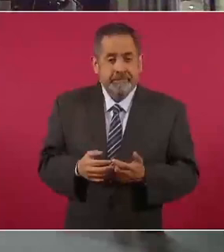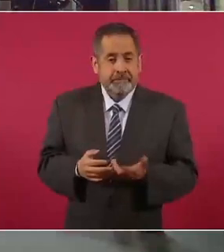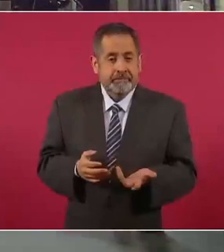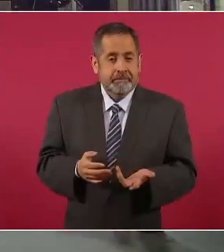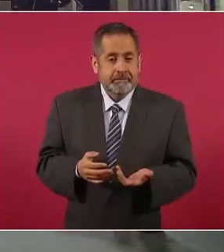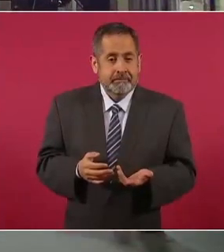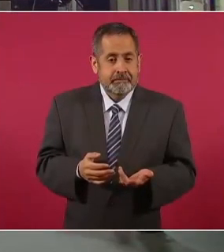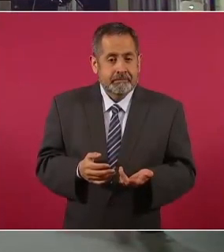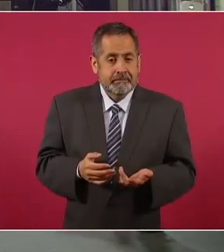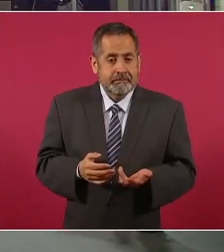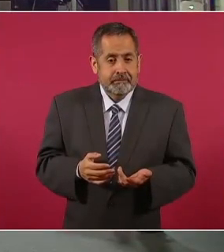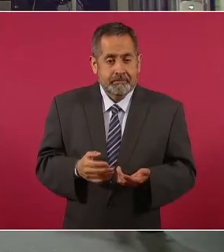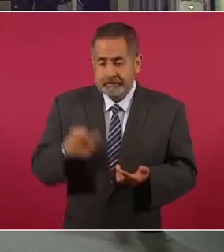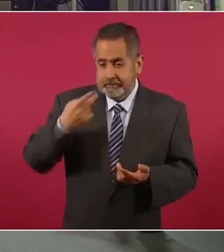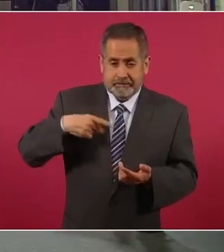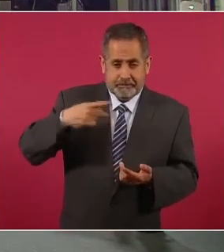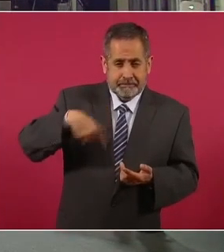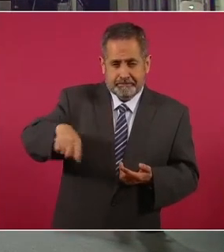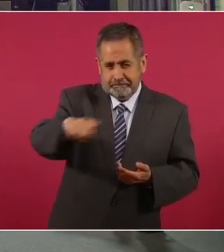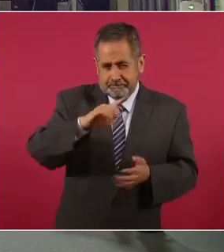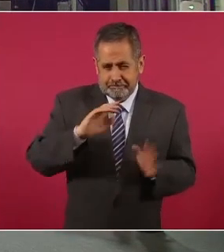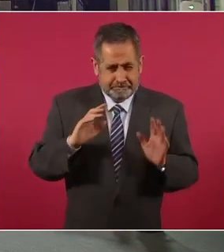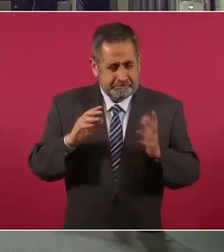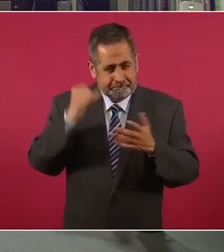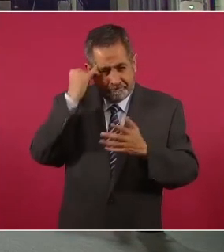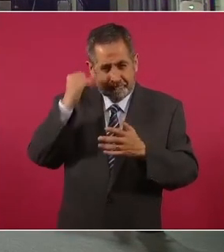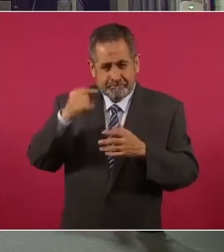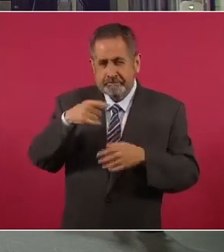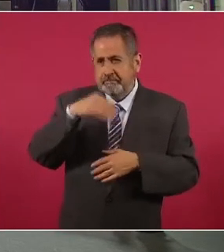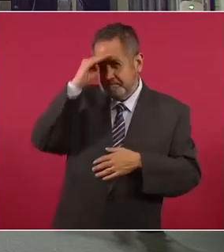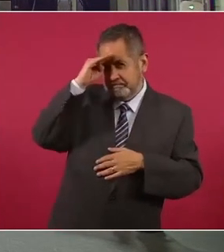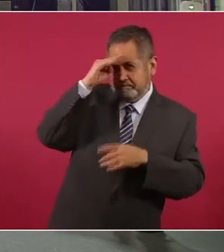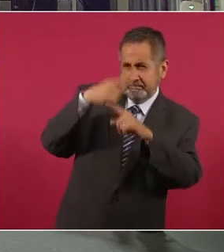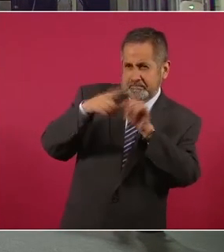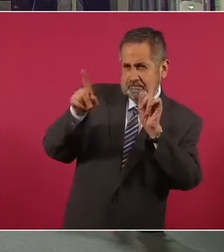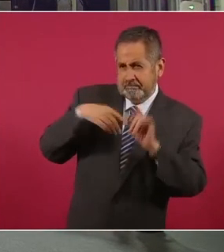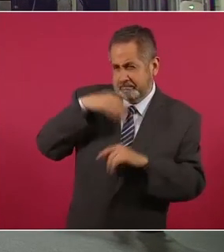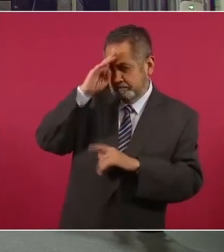que gente que piensa distinto